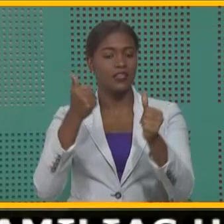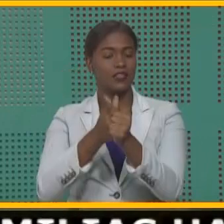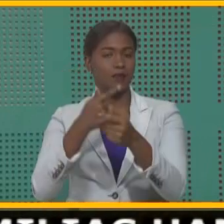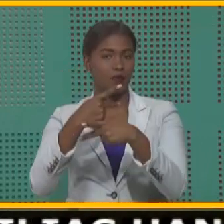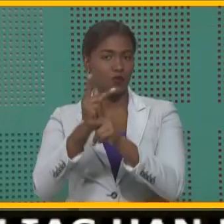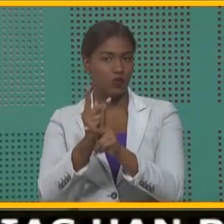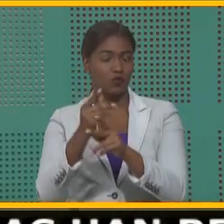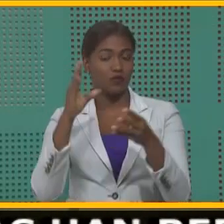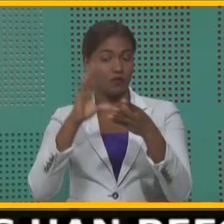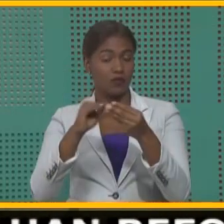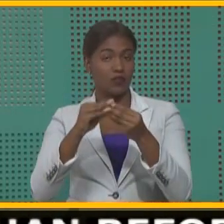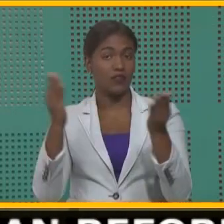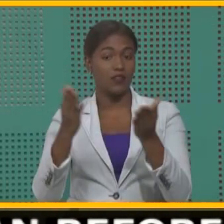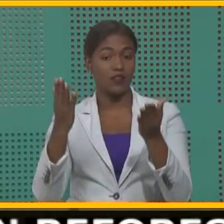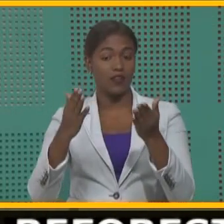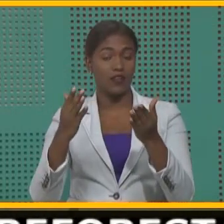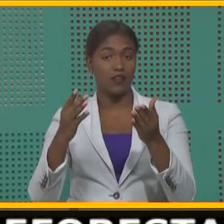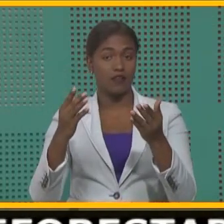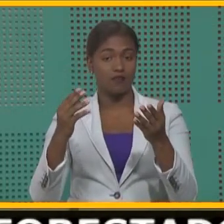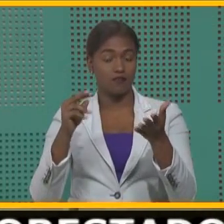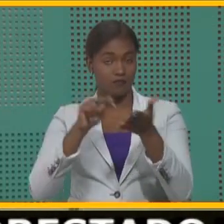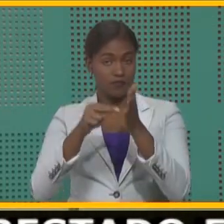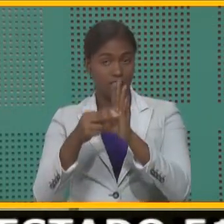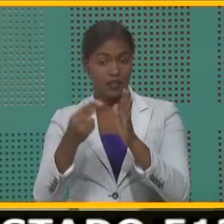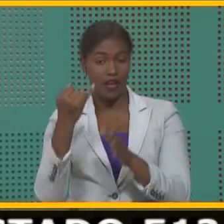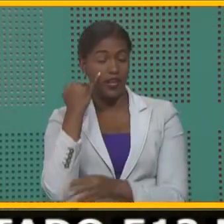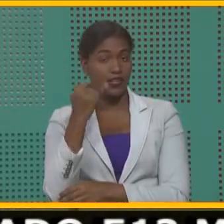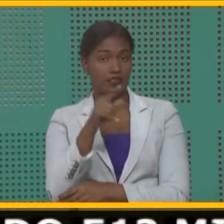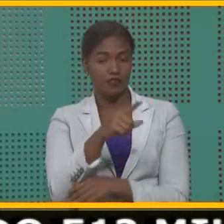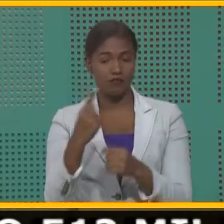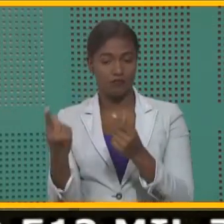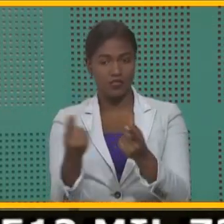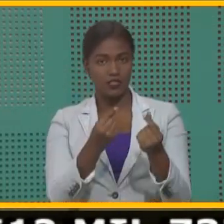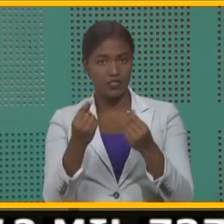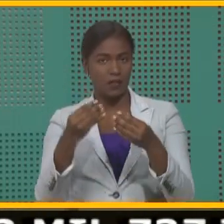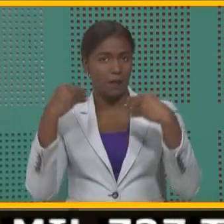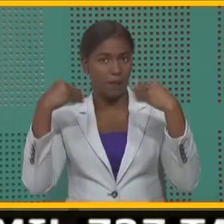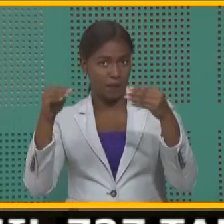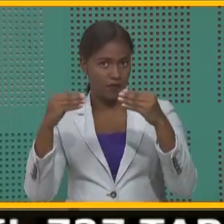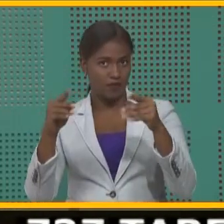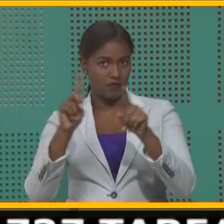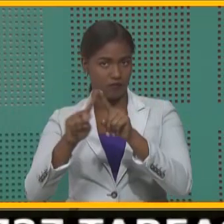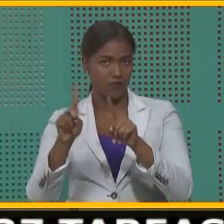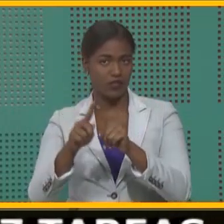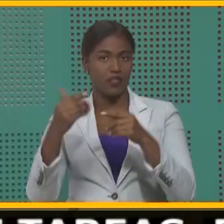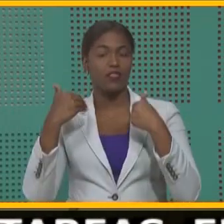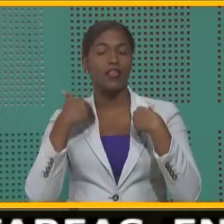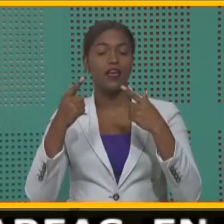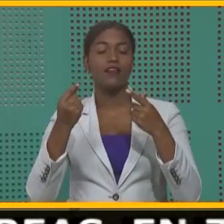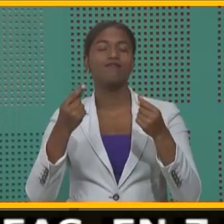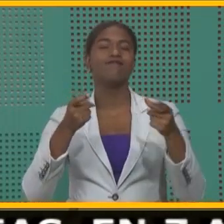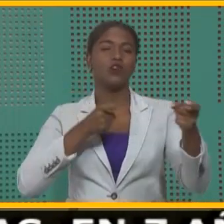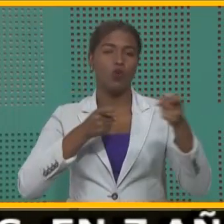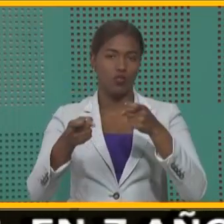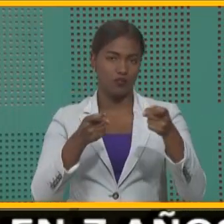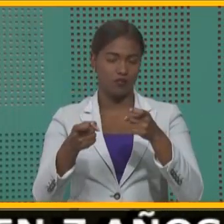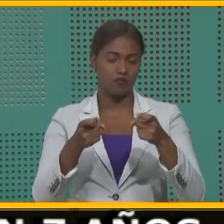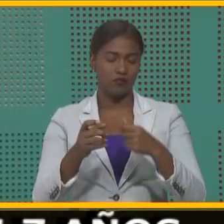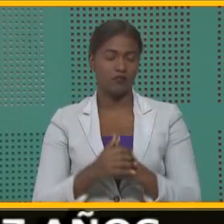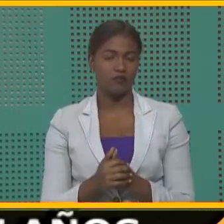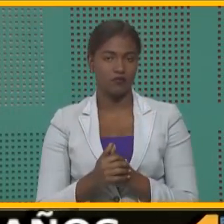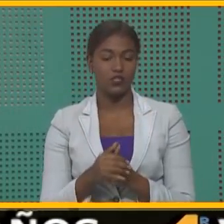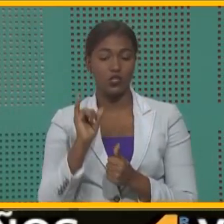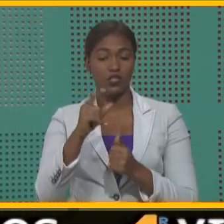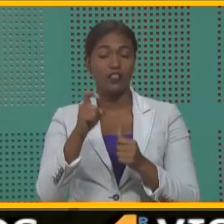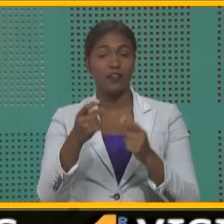cual nos habla de que independientemente de que sea una actividad comercial lucrosa, están controlados. Y hay un proceso